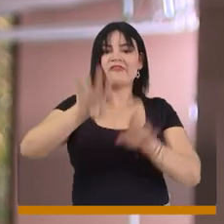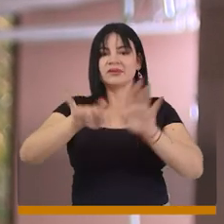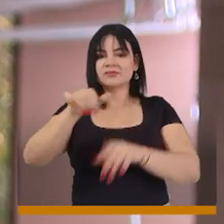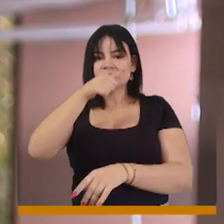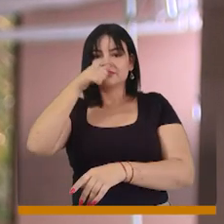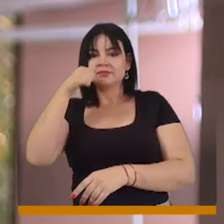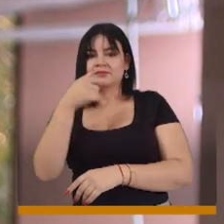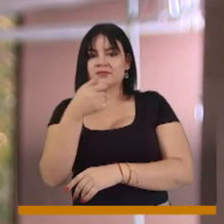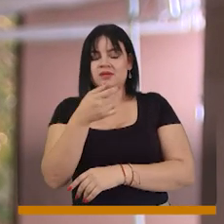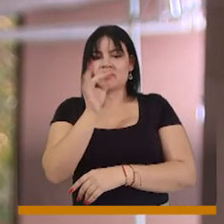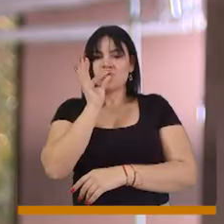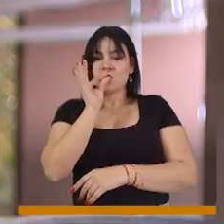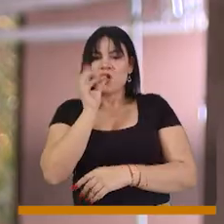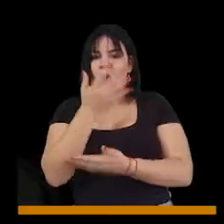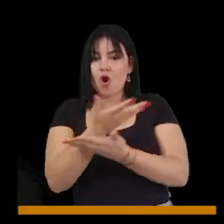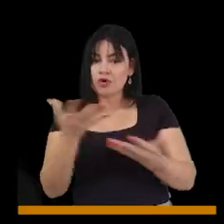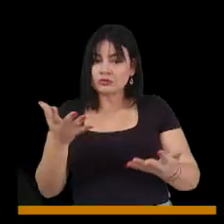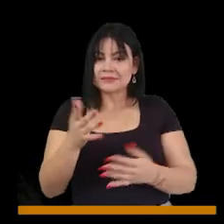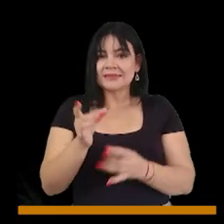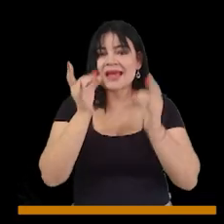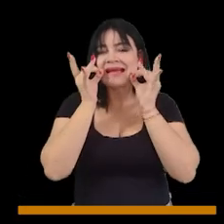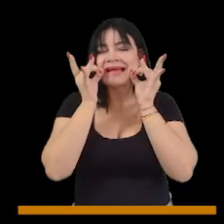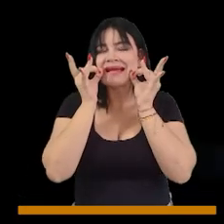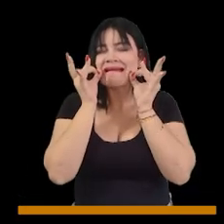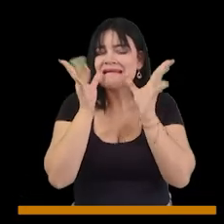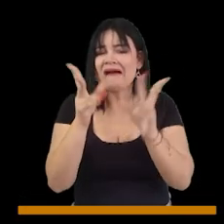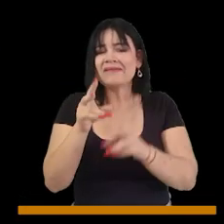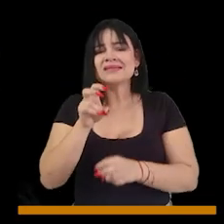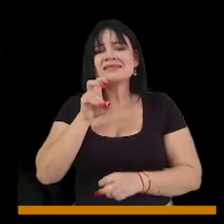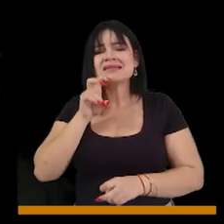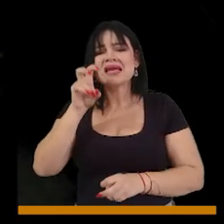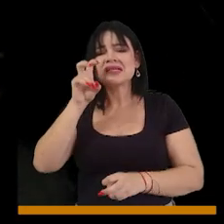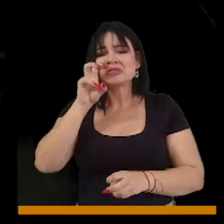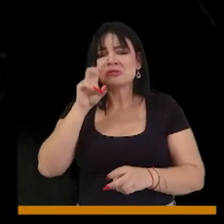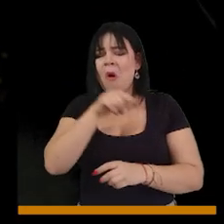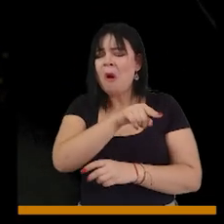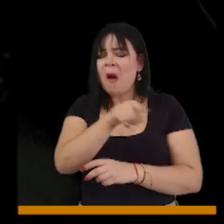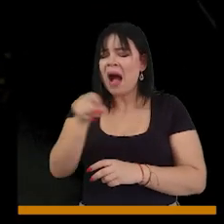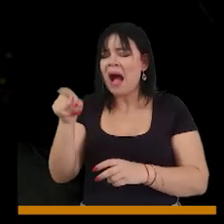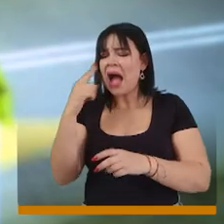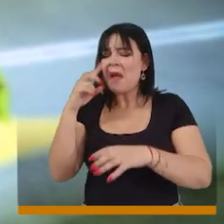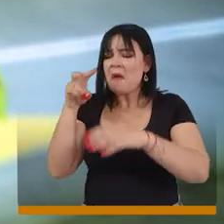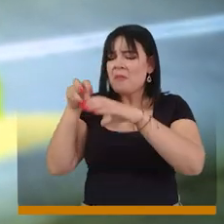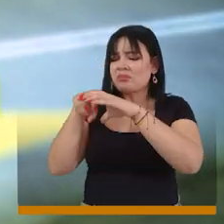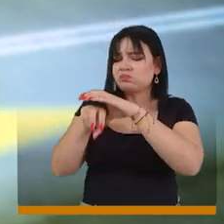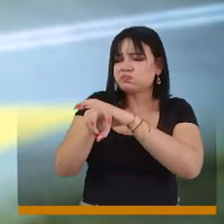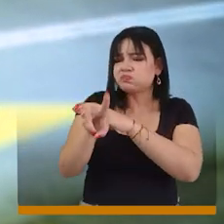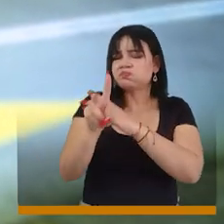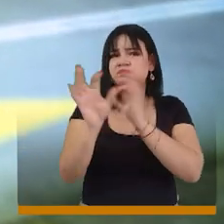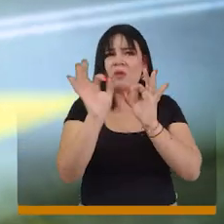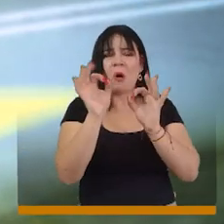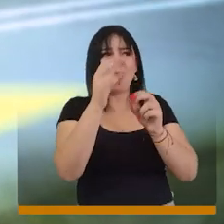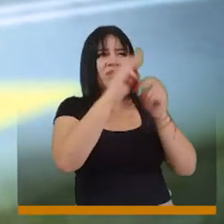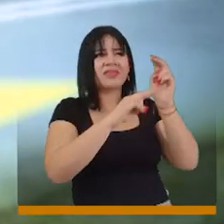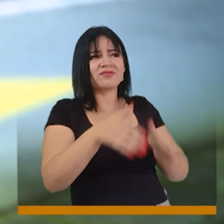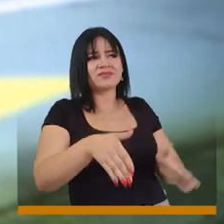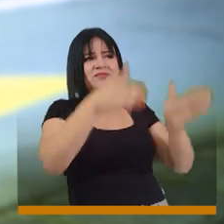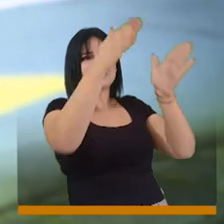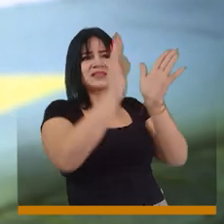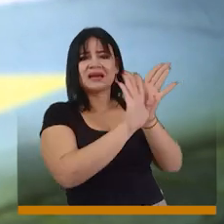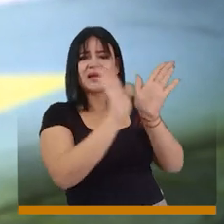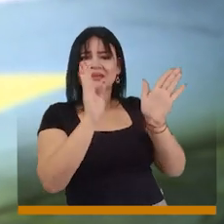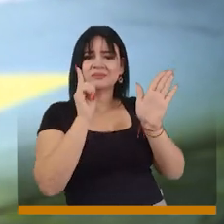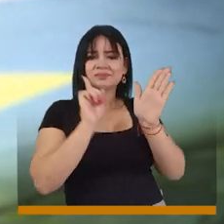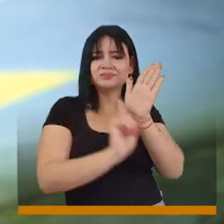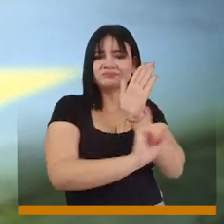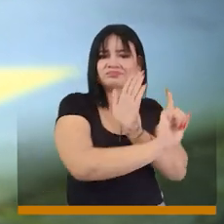consumen sustancia estupefaciente y lo más grave de todo es que tienen sexo en los garajes y en las entradas de los